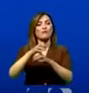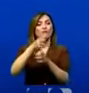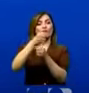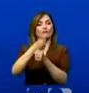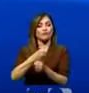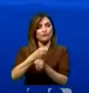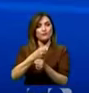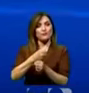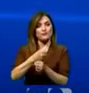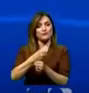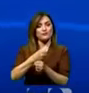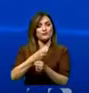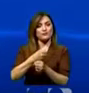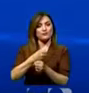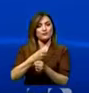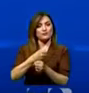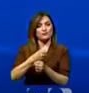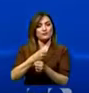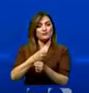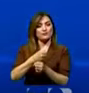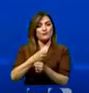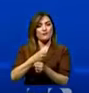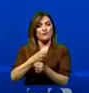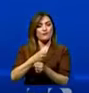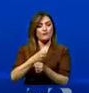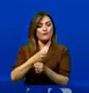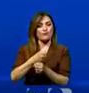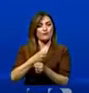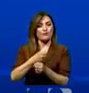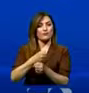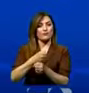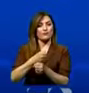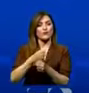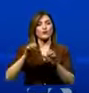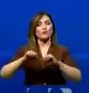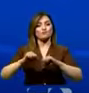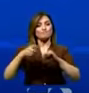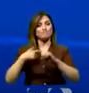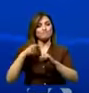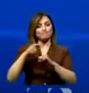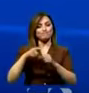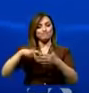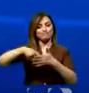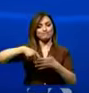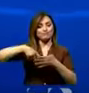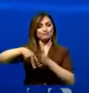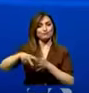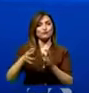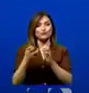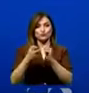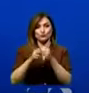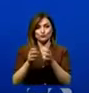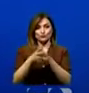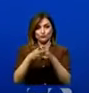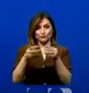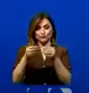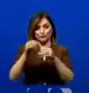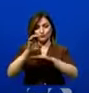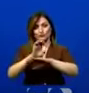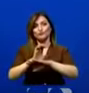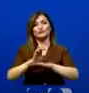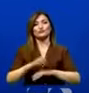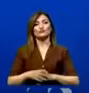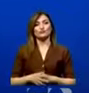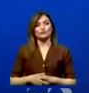y la posibilidad de superar las barreras y los problemas que tiene la economía del Ecuador. Esa ley